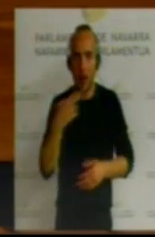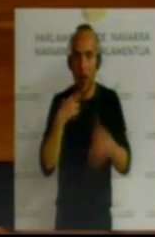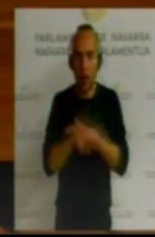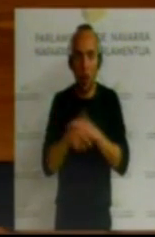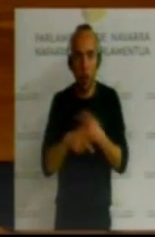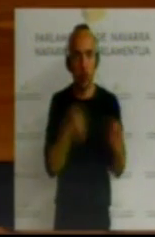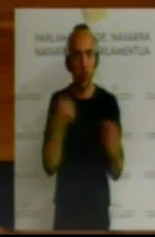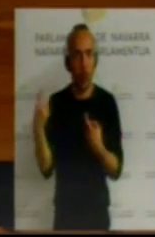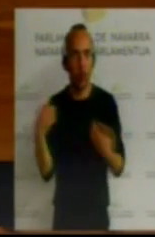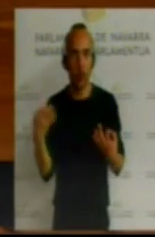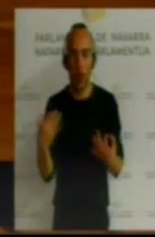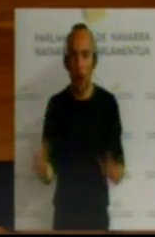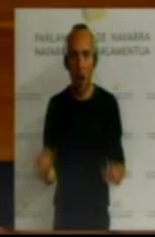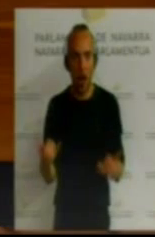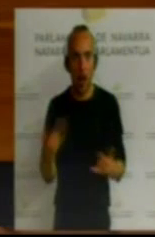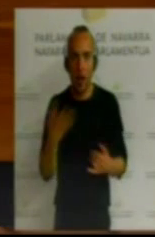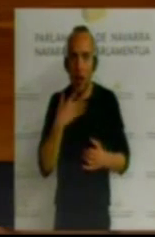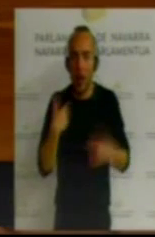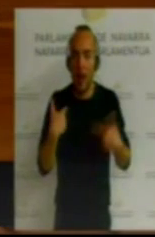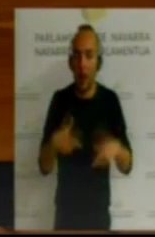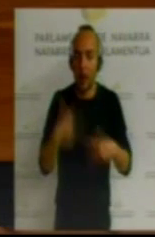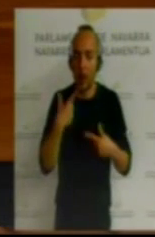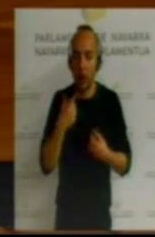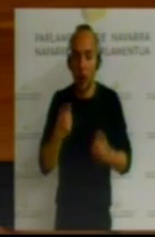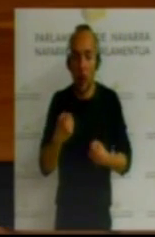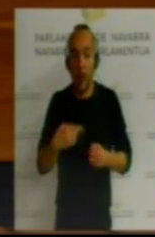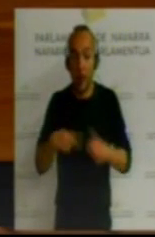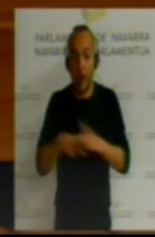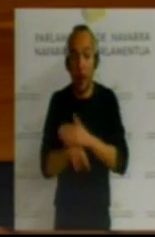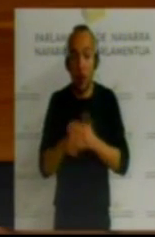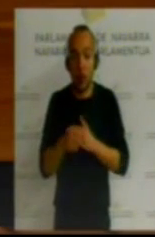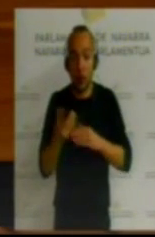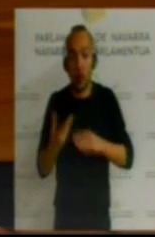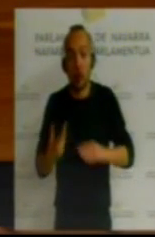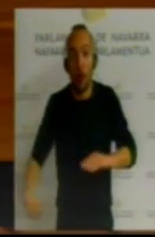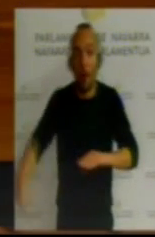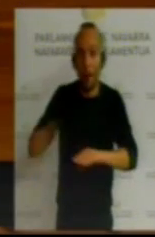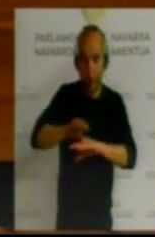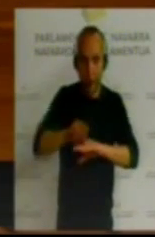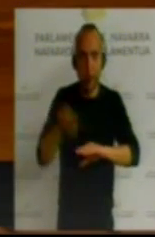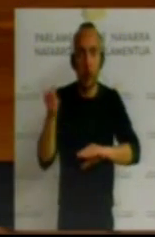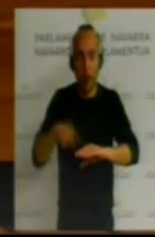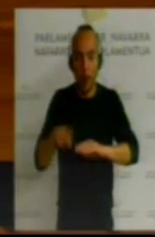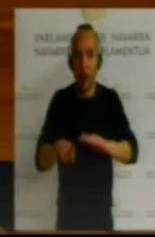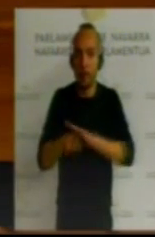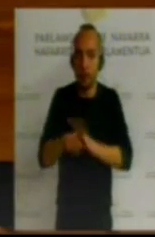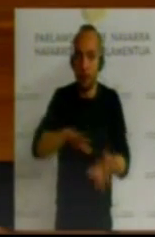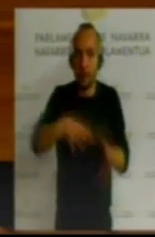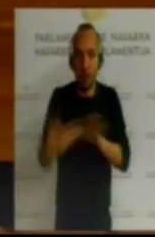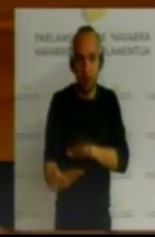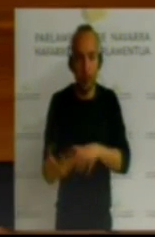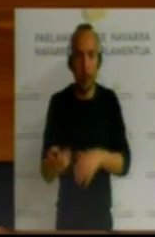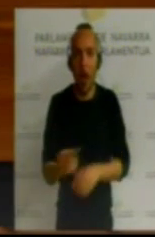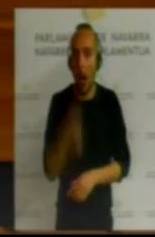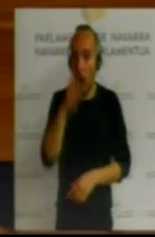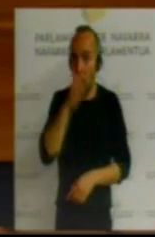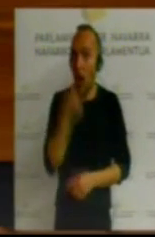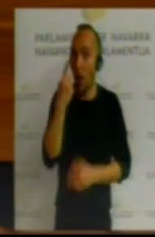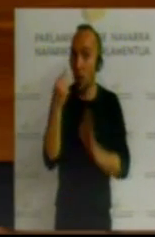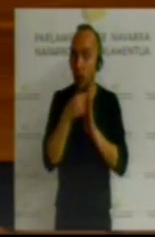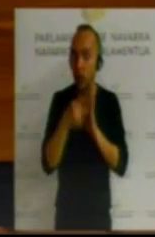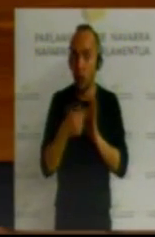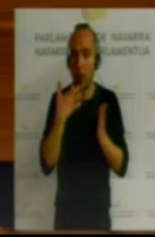El Departamento de Salud tiene que desarrollarlos y complementarlos. Recordemos algunos de estos fundamentos, como